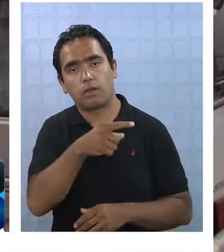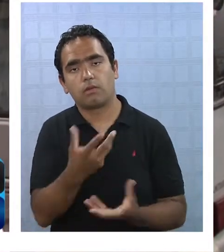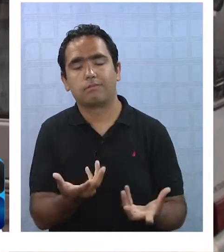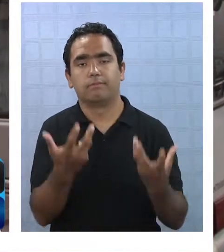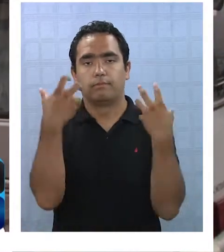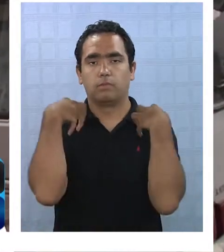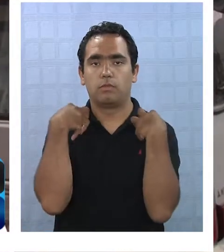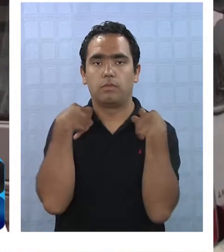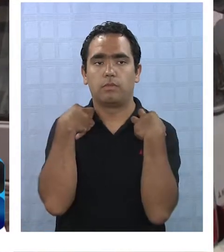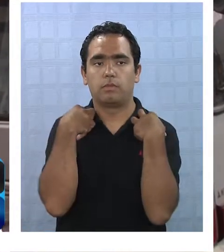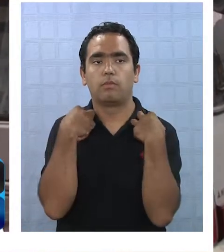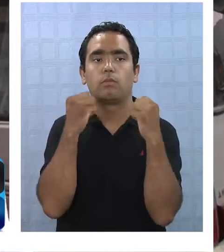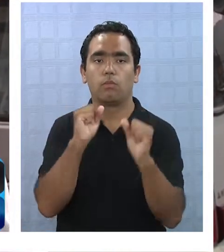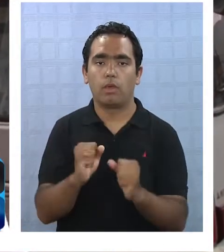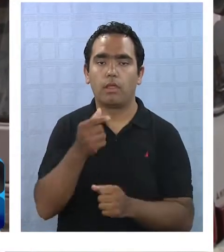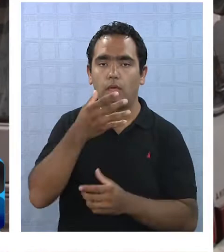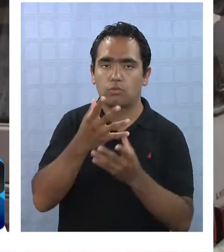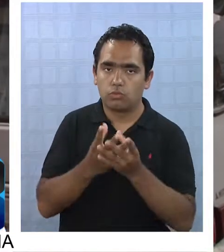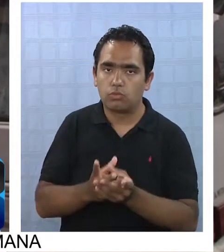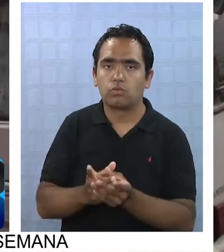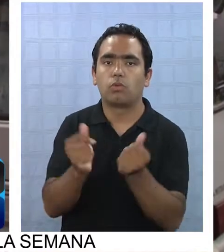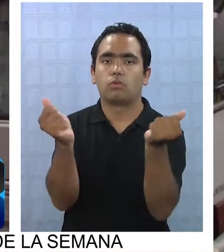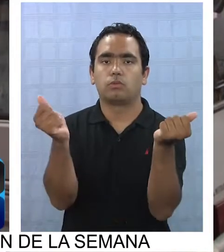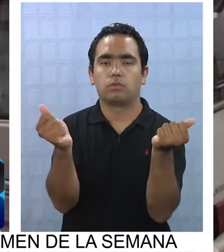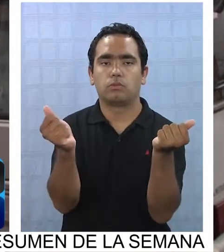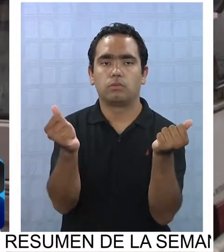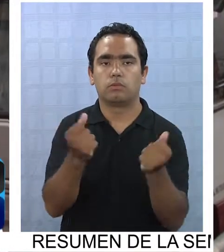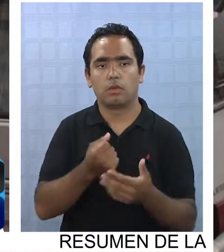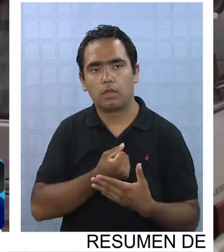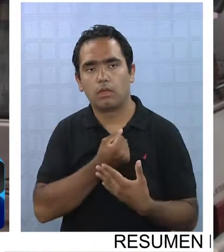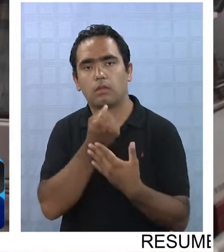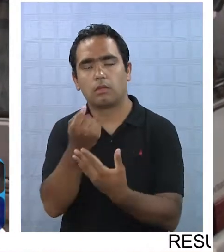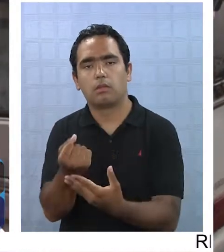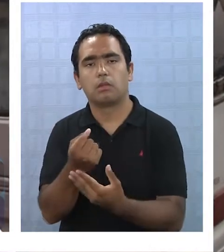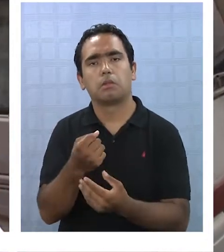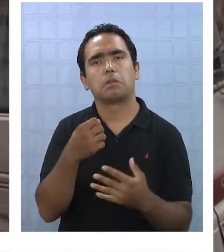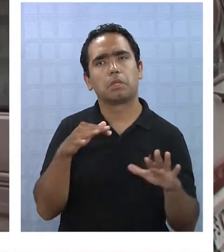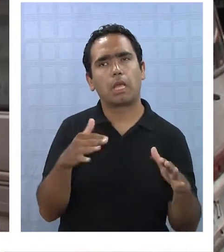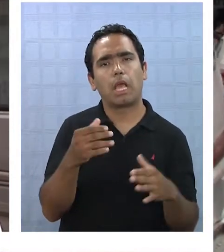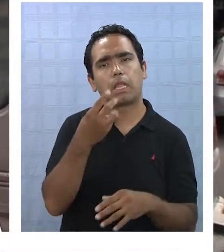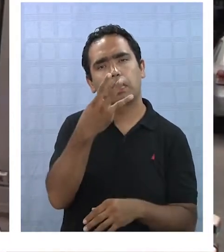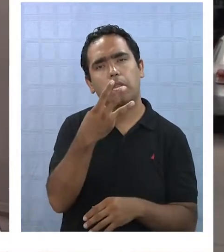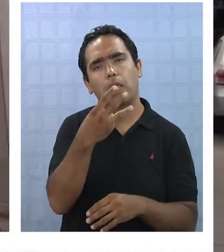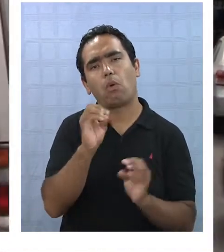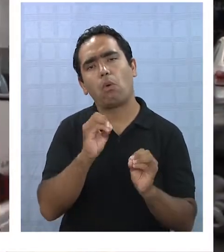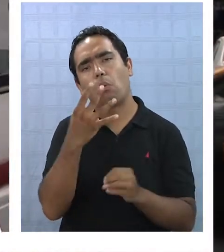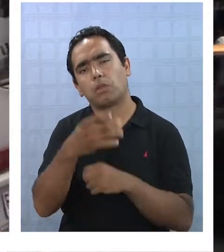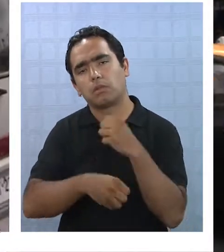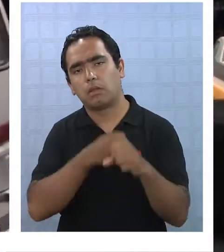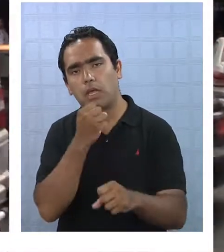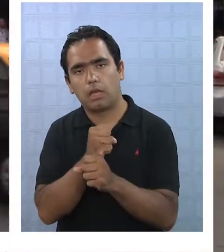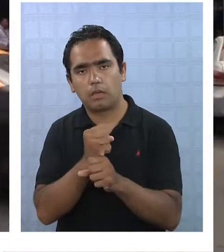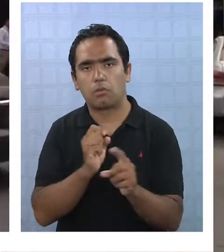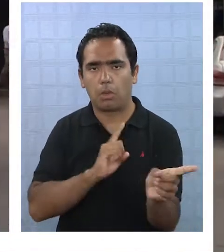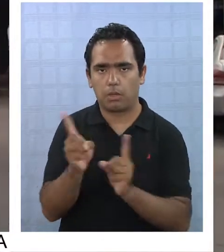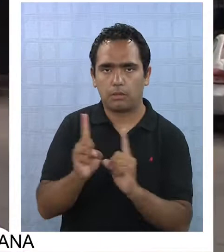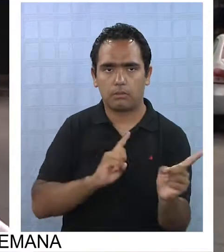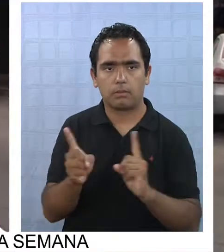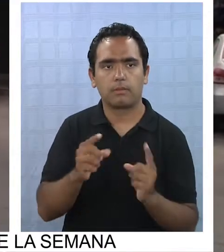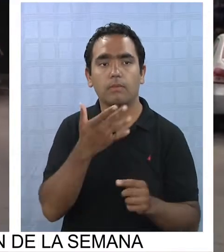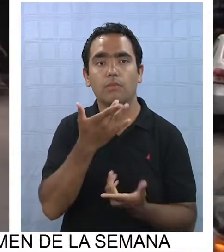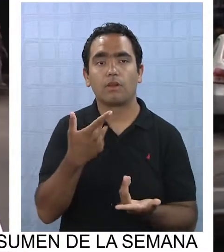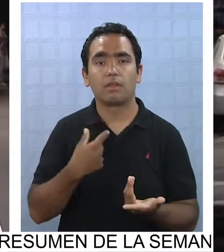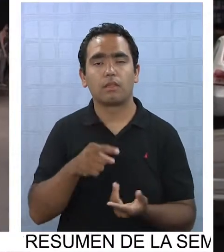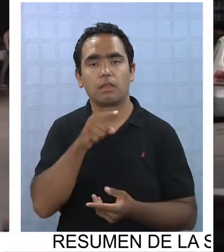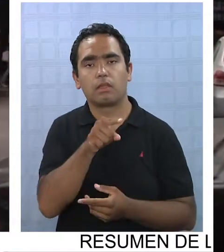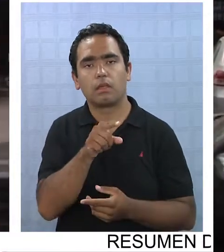el Consejo Regional, de poder encontrar una solución definitiva. Ojalá en estos tres años que nos quedan de gestión, porque seguir